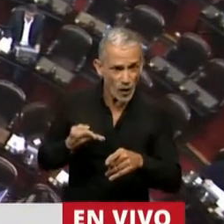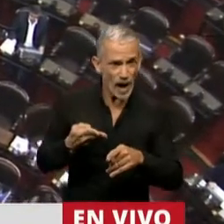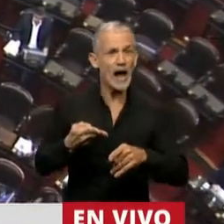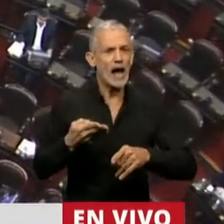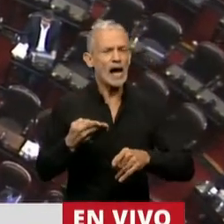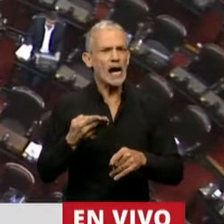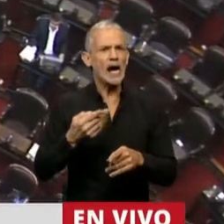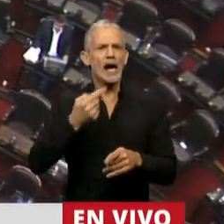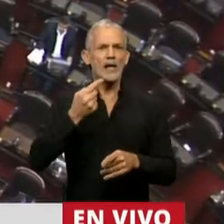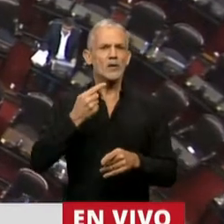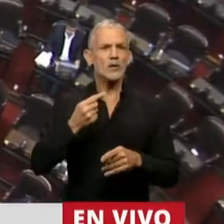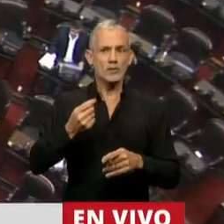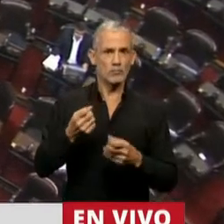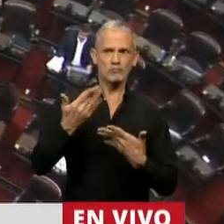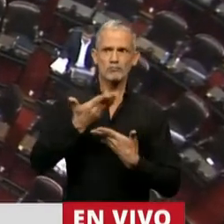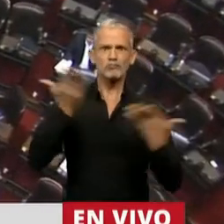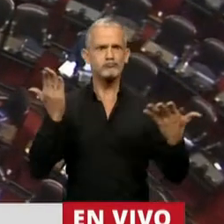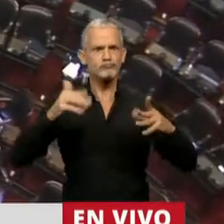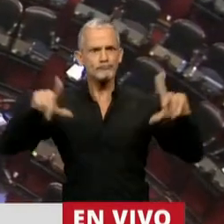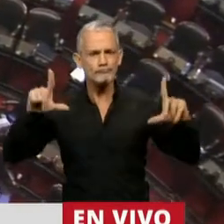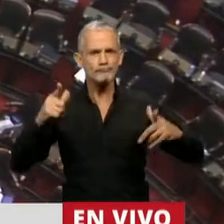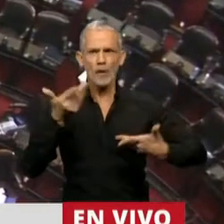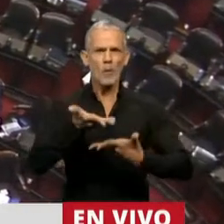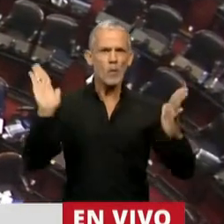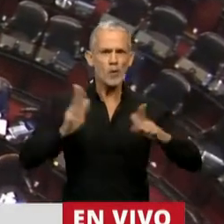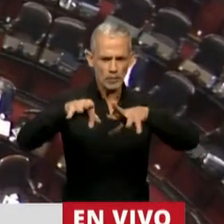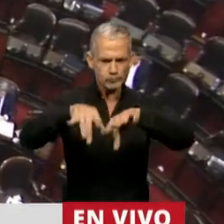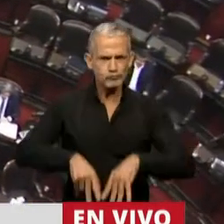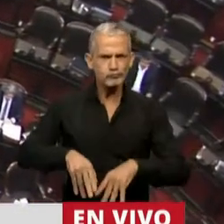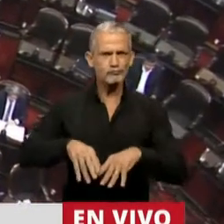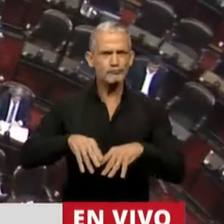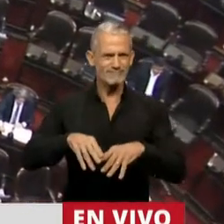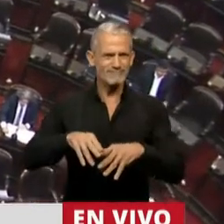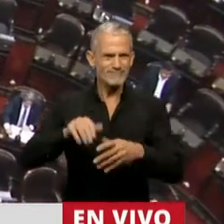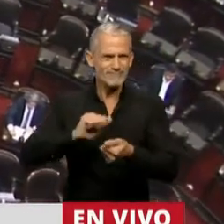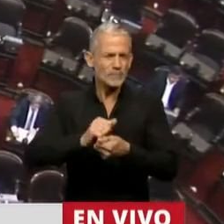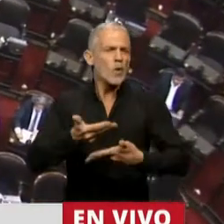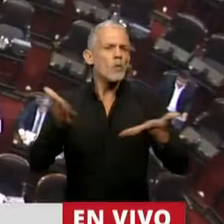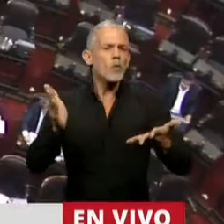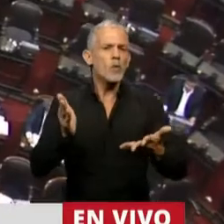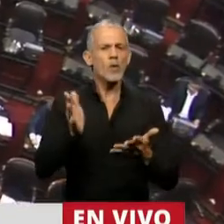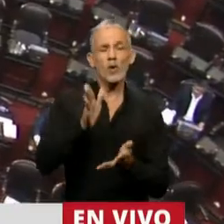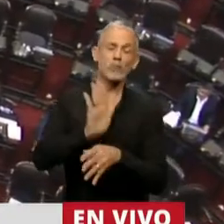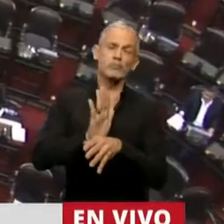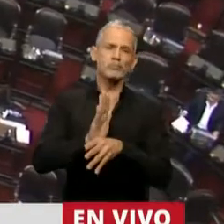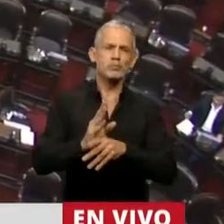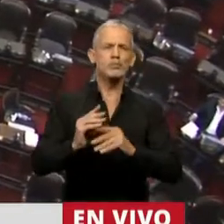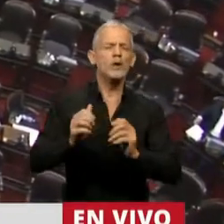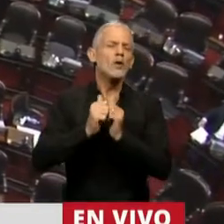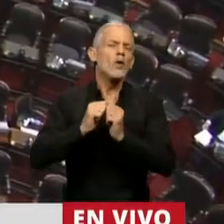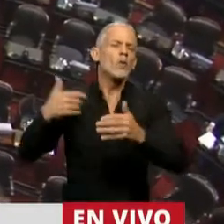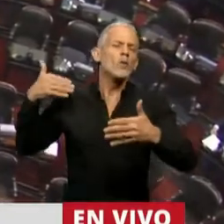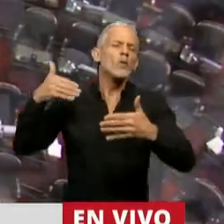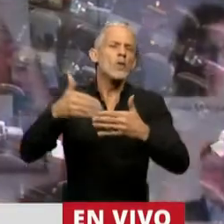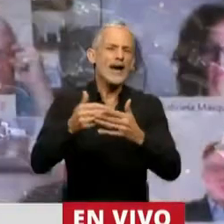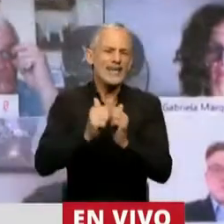hizo una aparición pública con un artículo tratando de hacer una especie de revisionismo de su